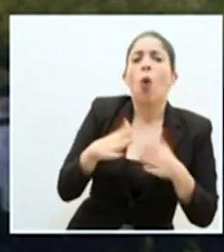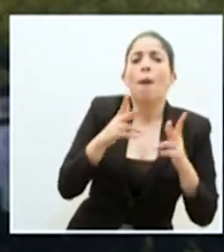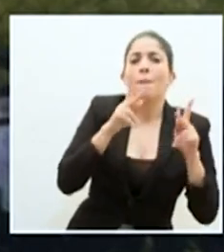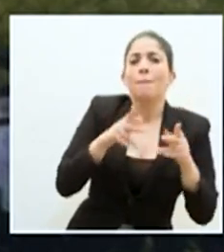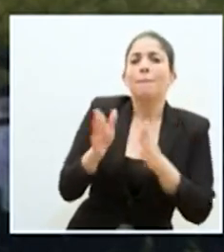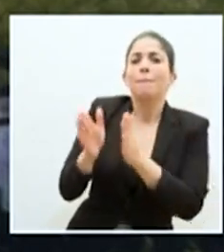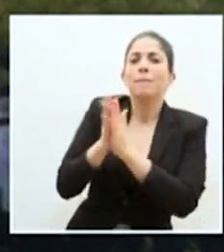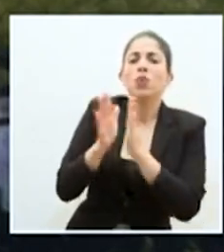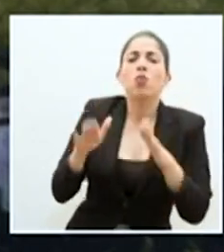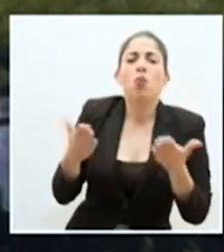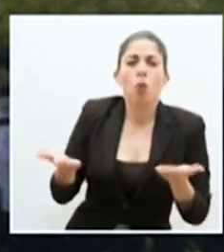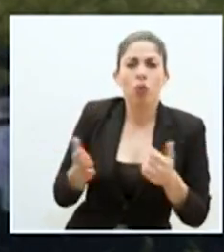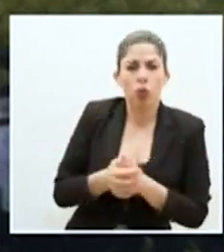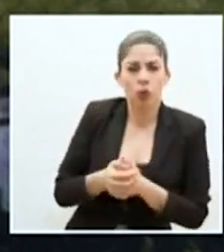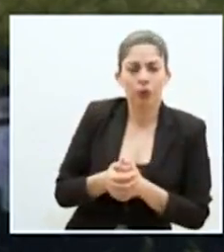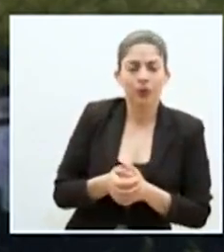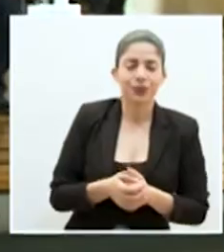solicitud.